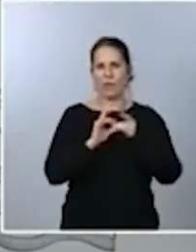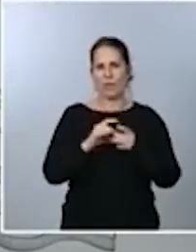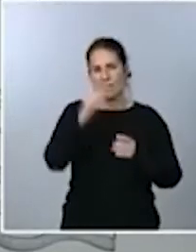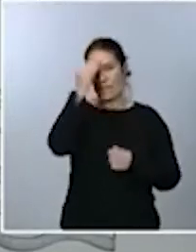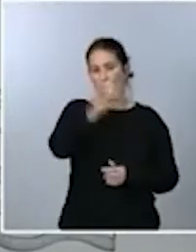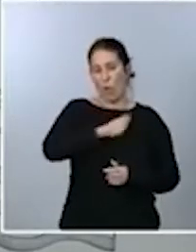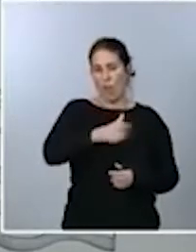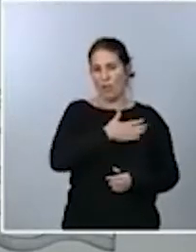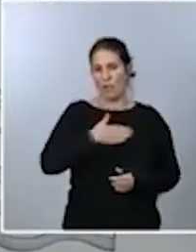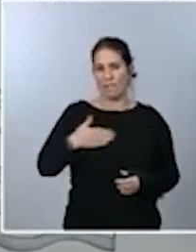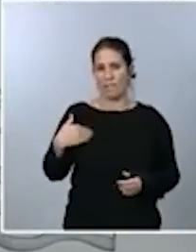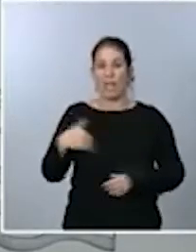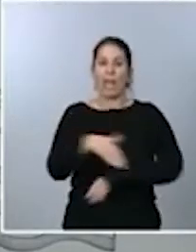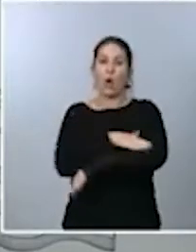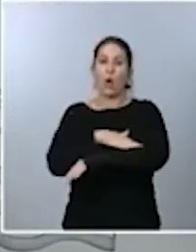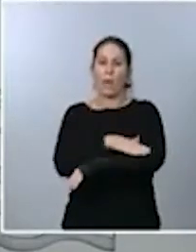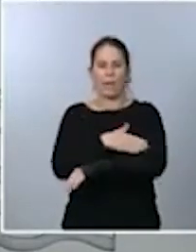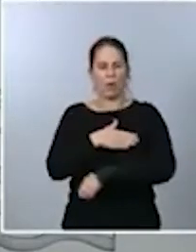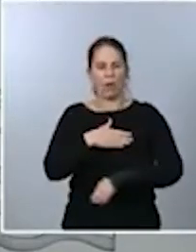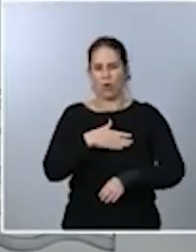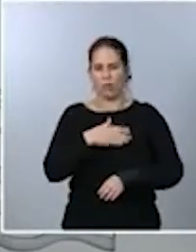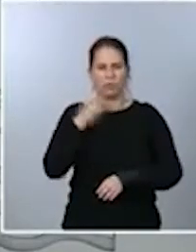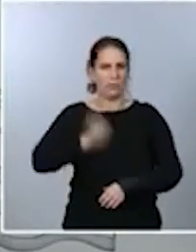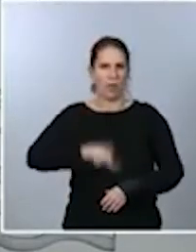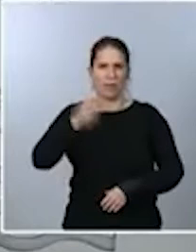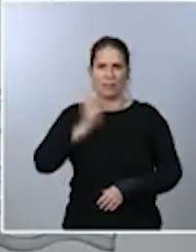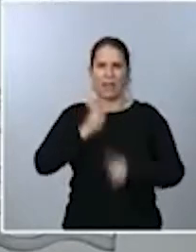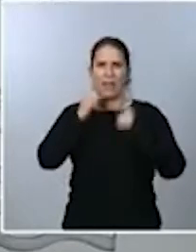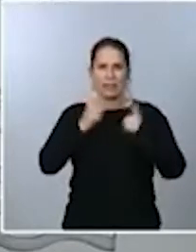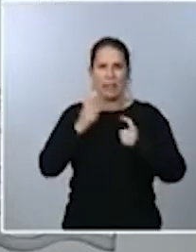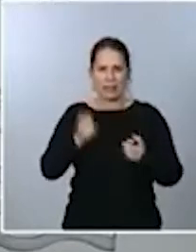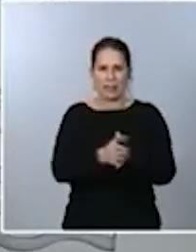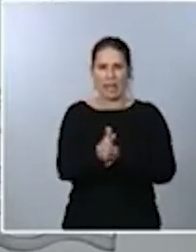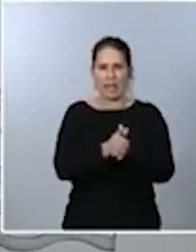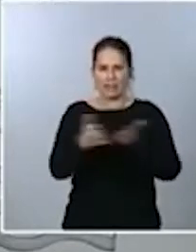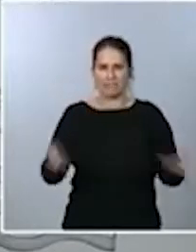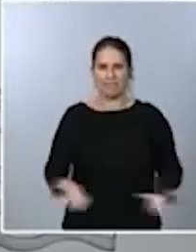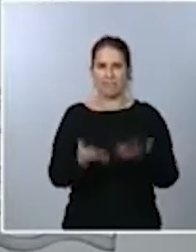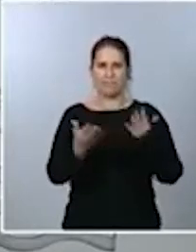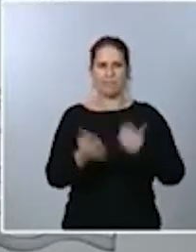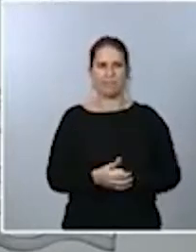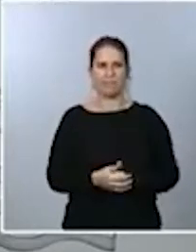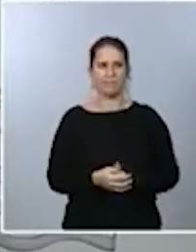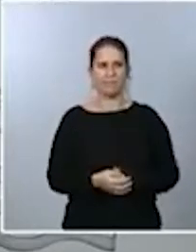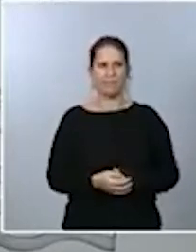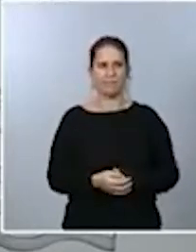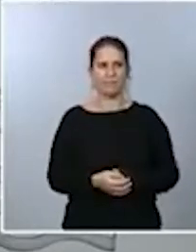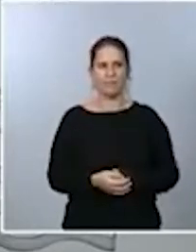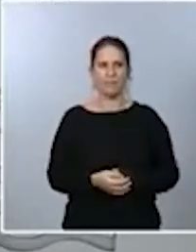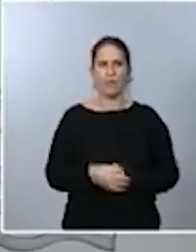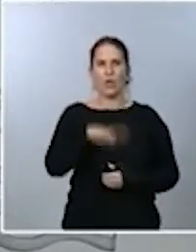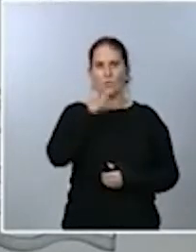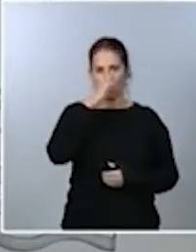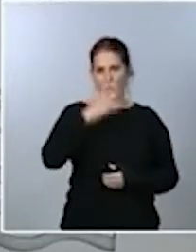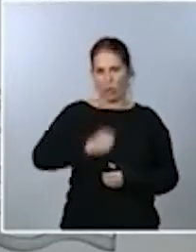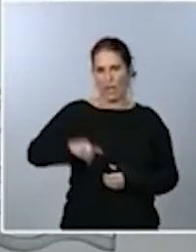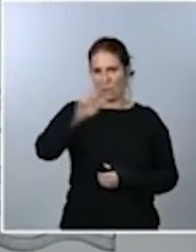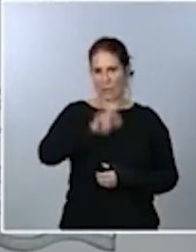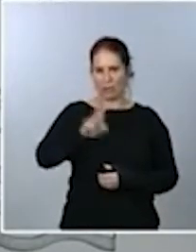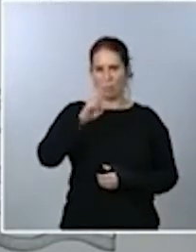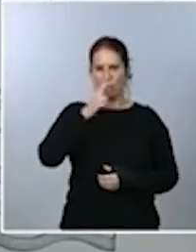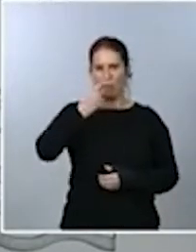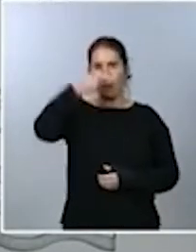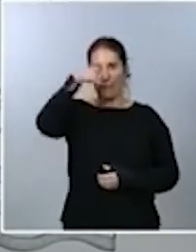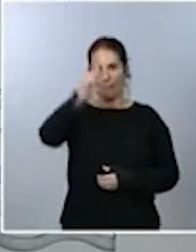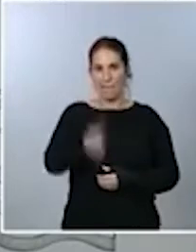Gobierno está permanentemente intentando estimular. Por eso le insisto, durante el mes de octubre la previsión